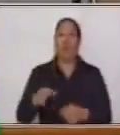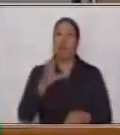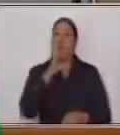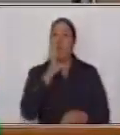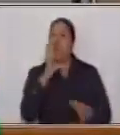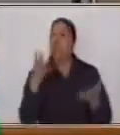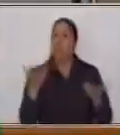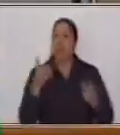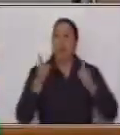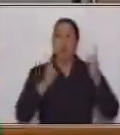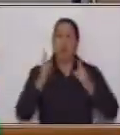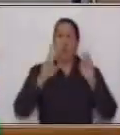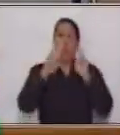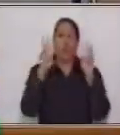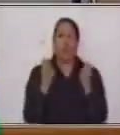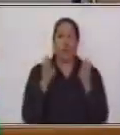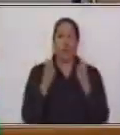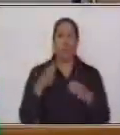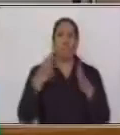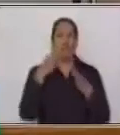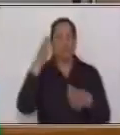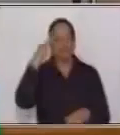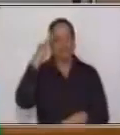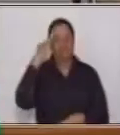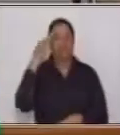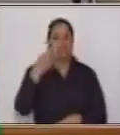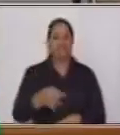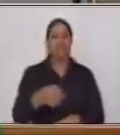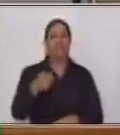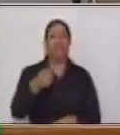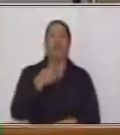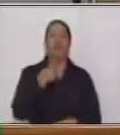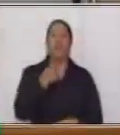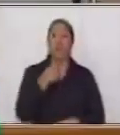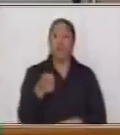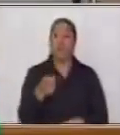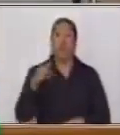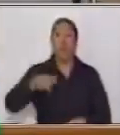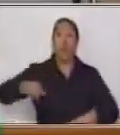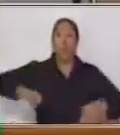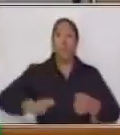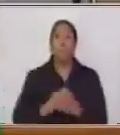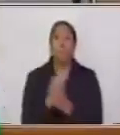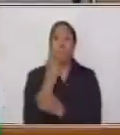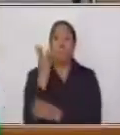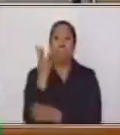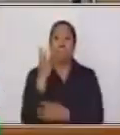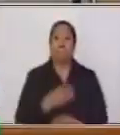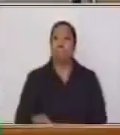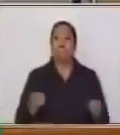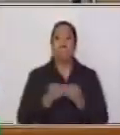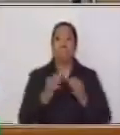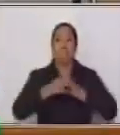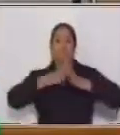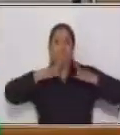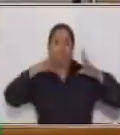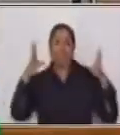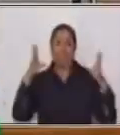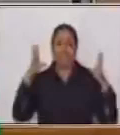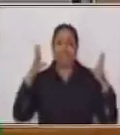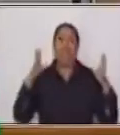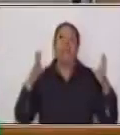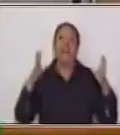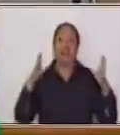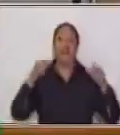que seguro les encantará. Hoy vamos a hablar de las plantas más grandes que